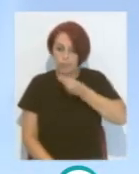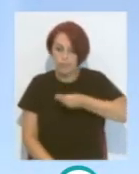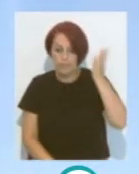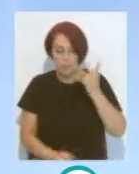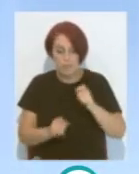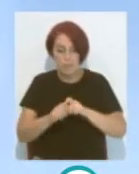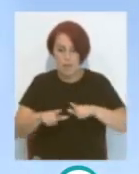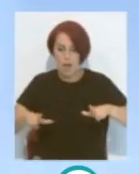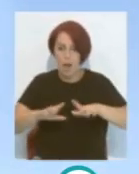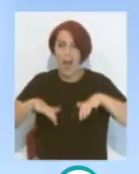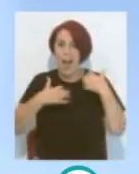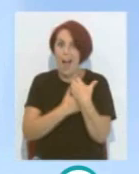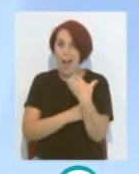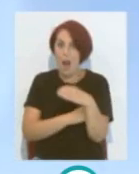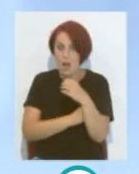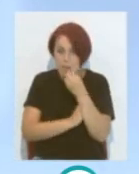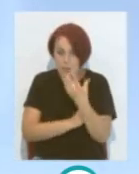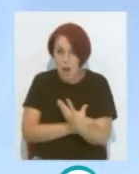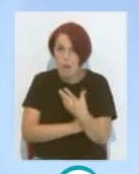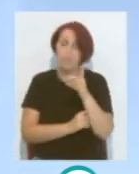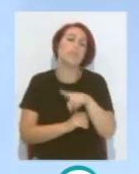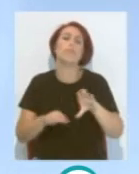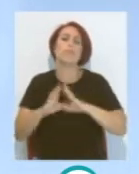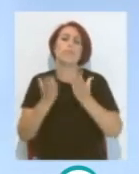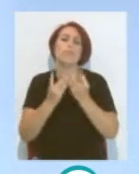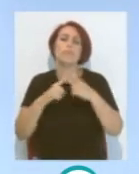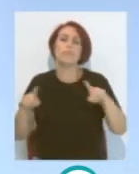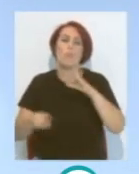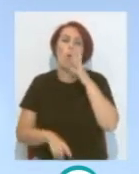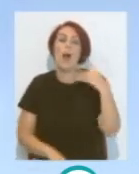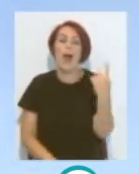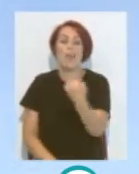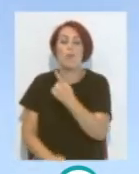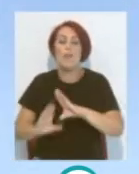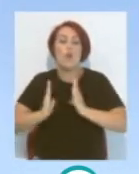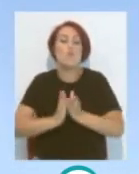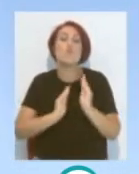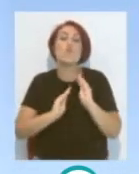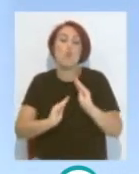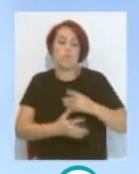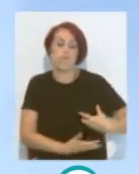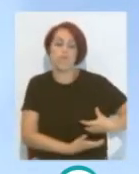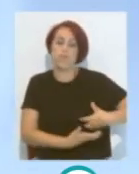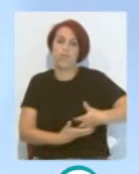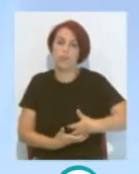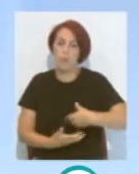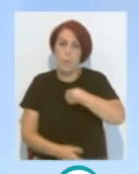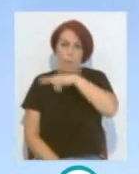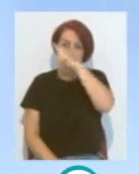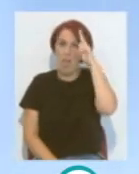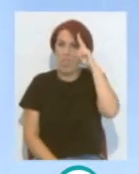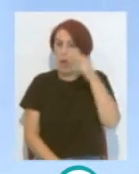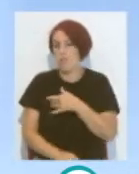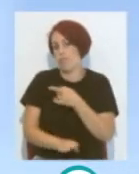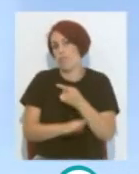como está ahora Y luego incluso los balones eran diferentes Porque cada uno ponía su balón El Madrid ponía un